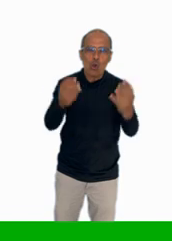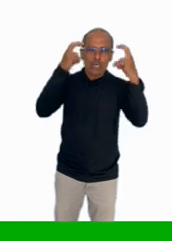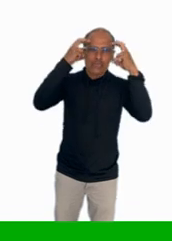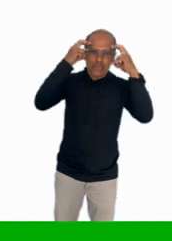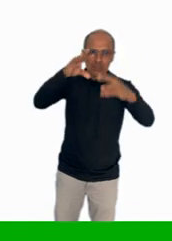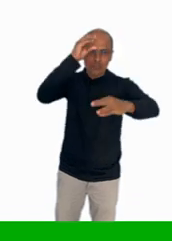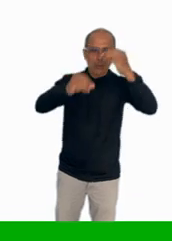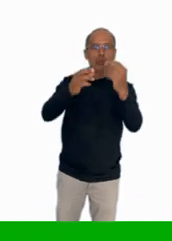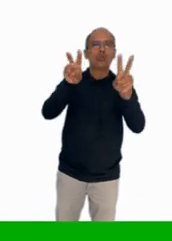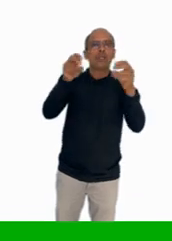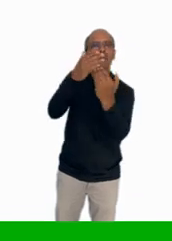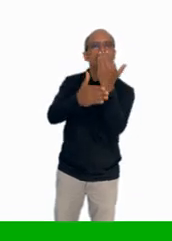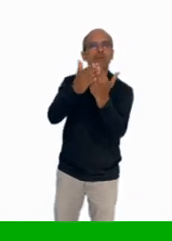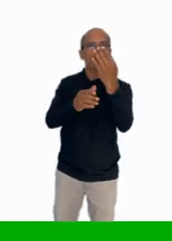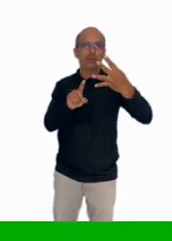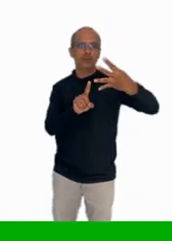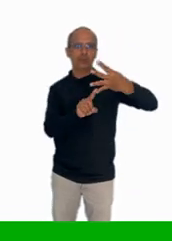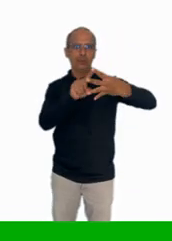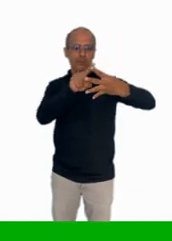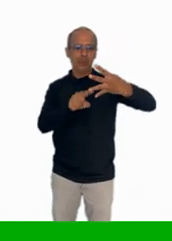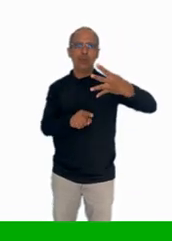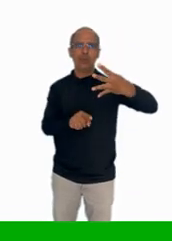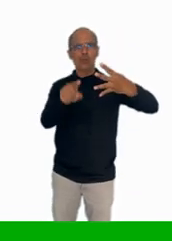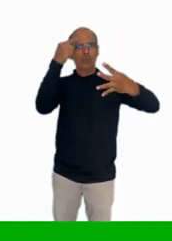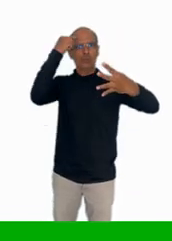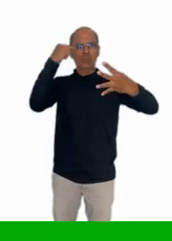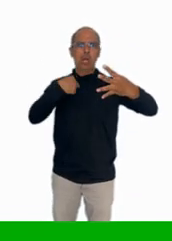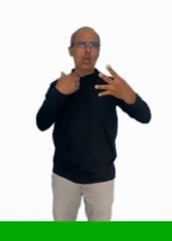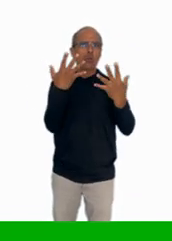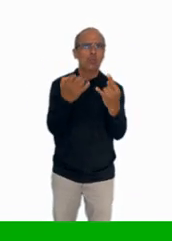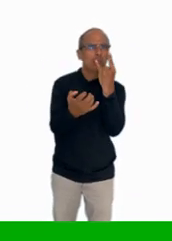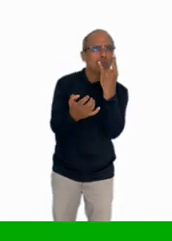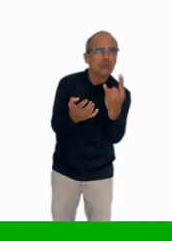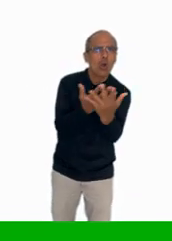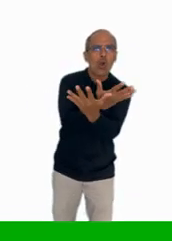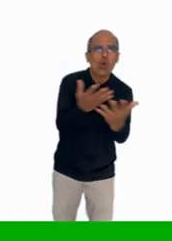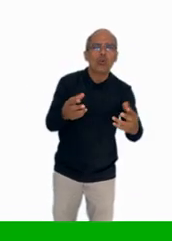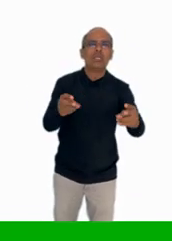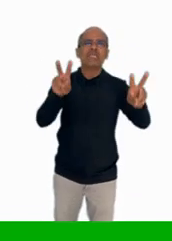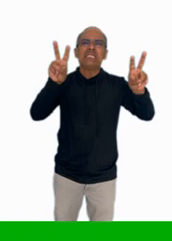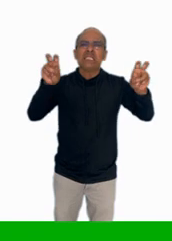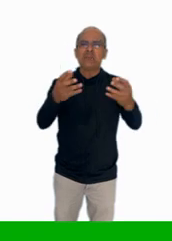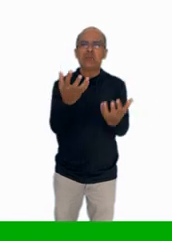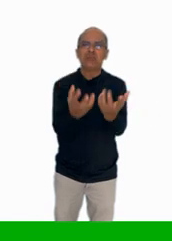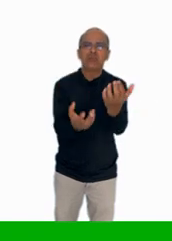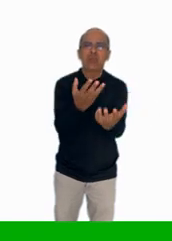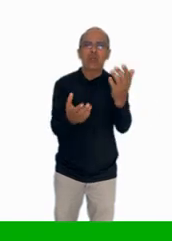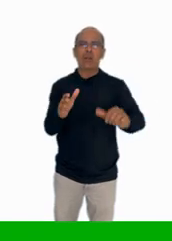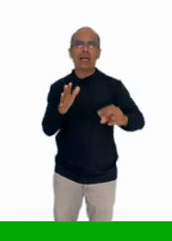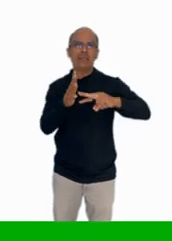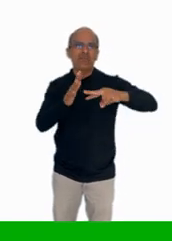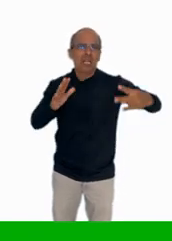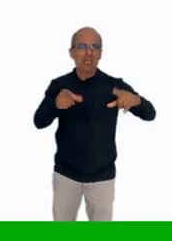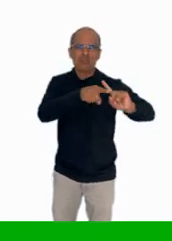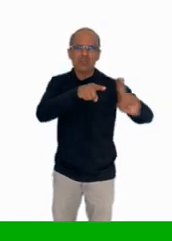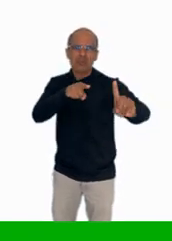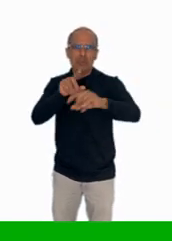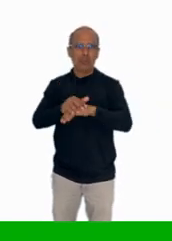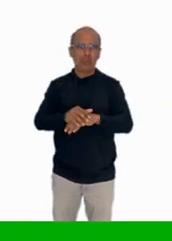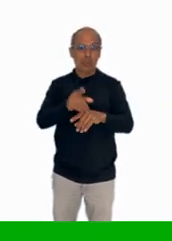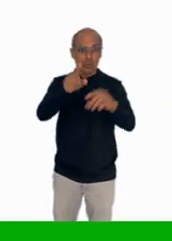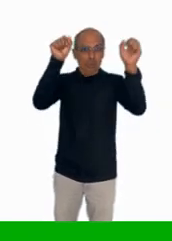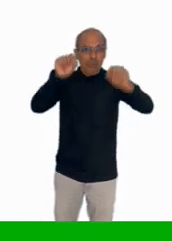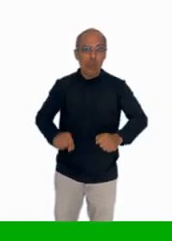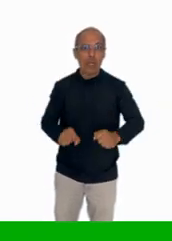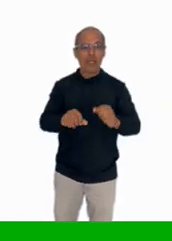intelectual y de innovación. Ya sea que estés interesado en tecnología, emprendimiento, gastronomía o cualquier otra área,